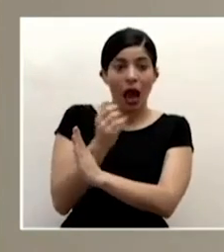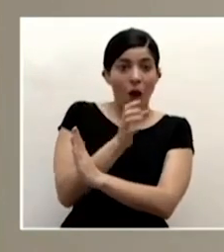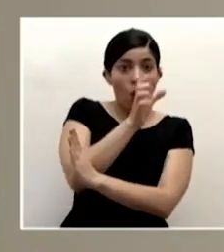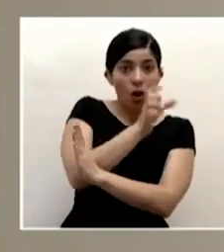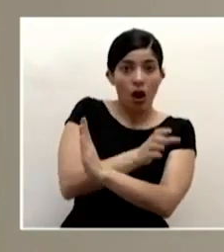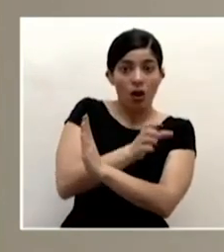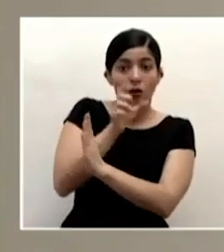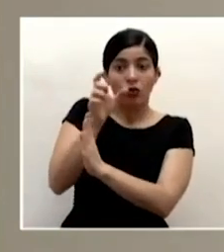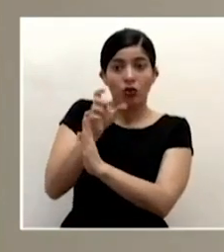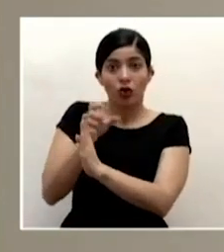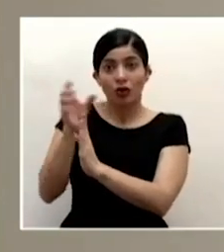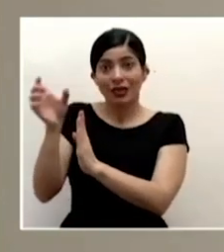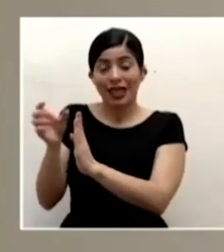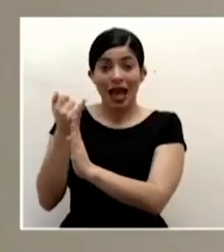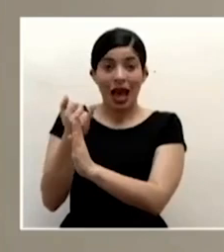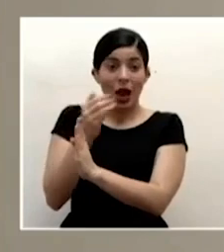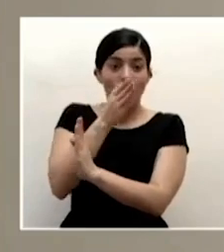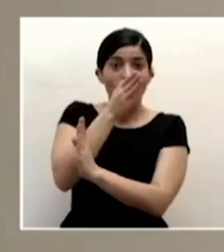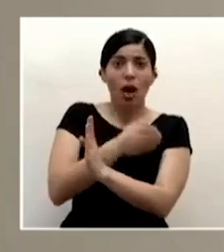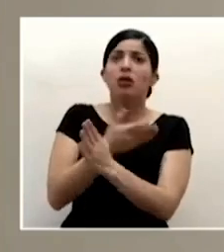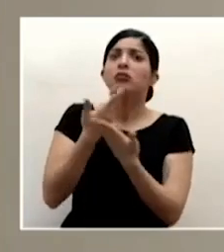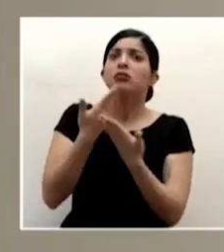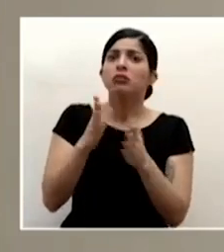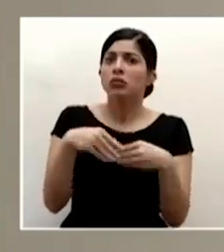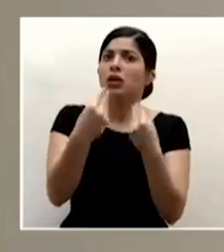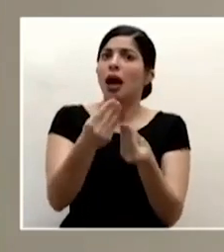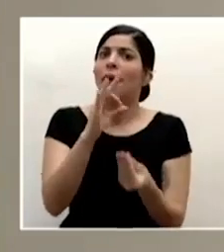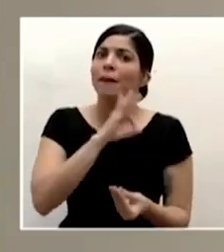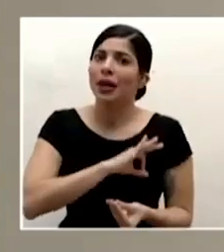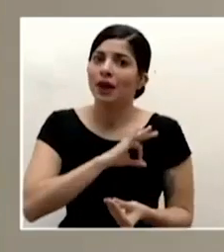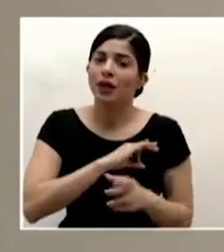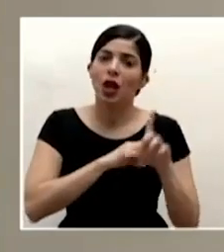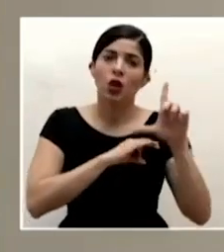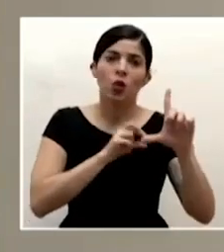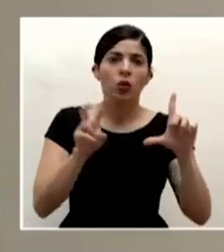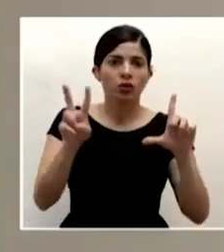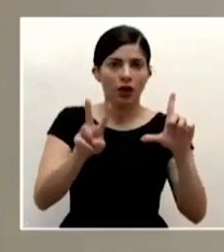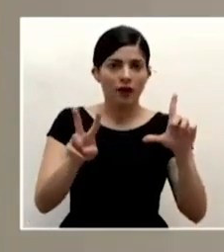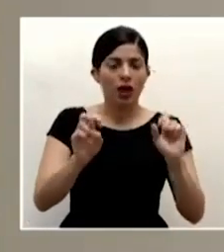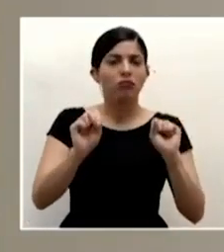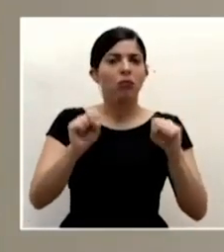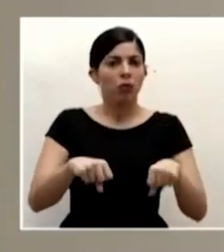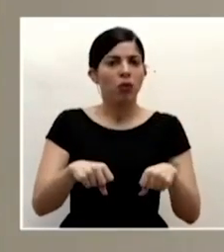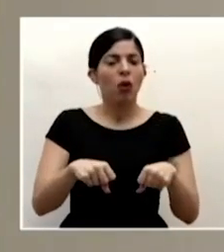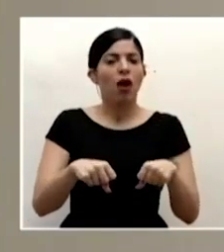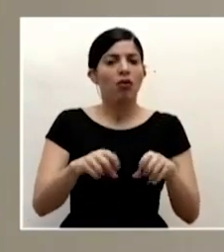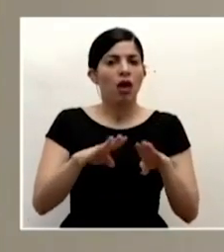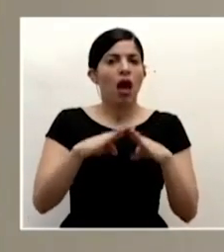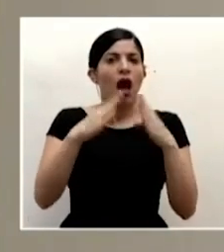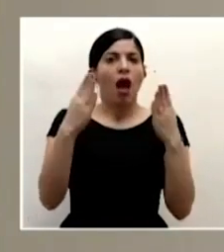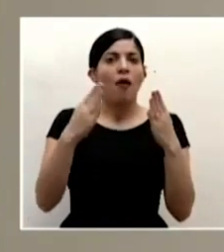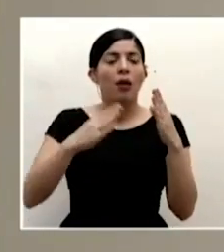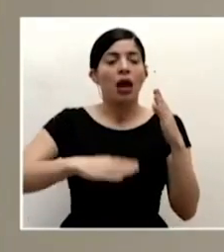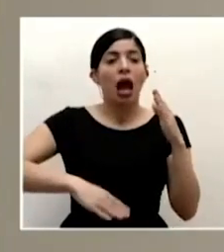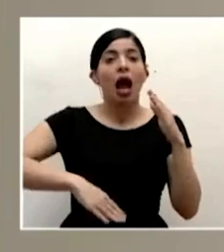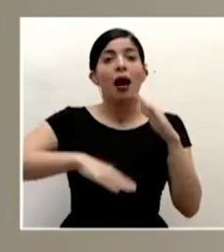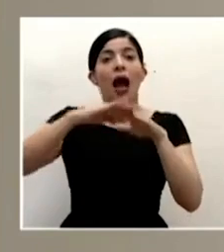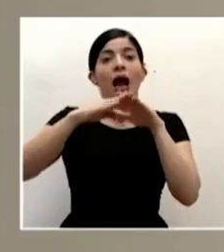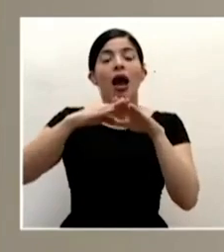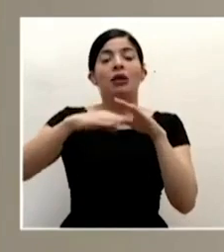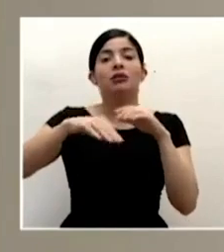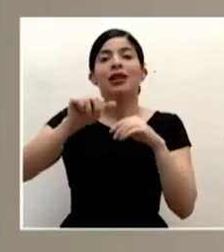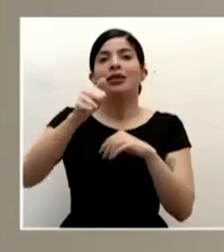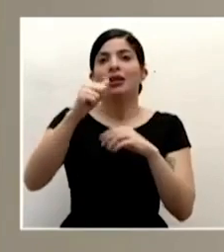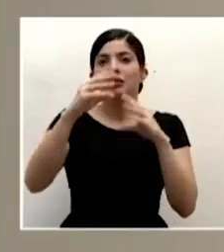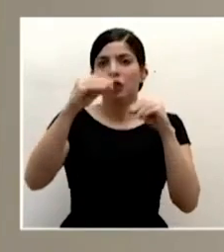ya tienen un beneficio adicional entre semana que es que justamente se está extendiendo a 10 de la de